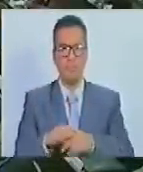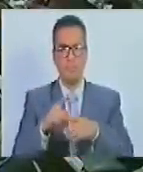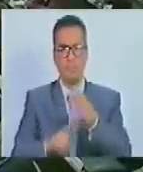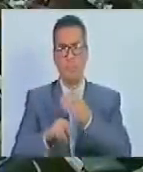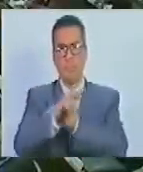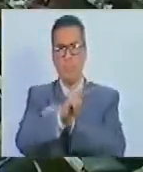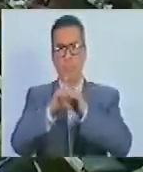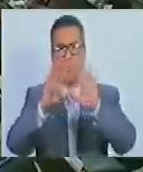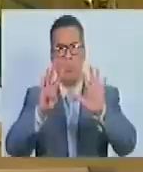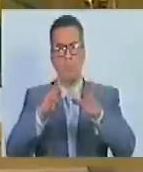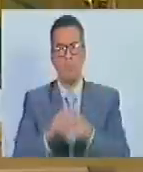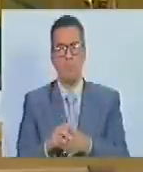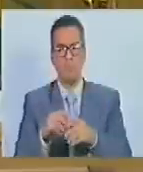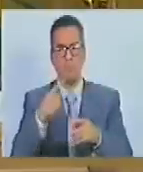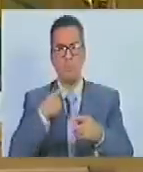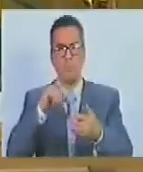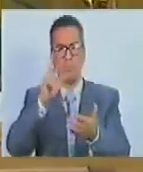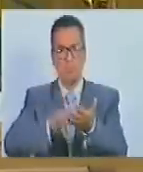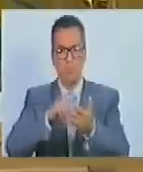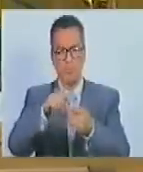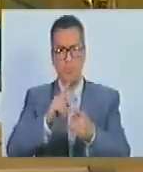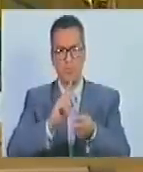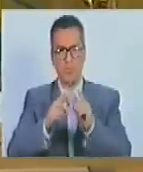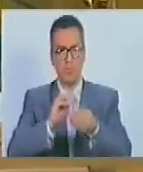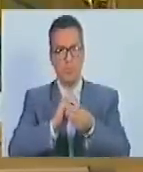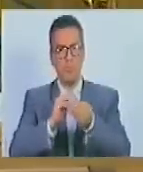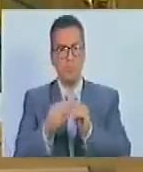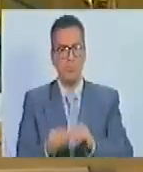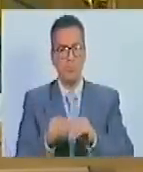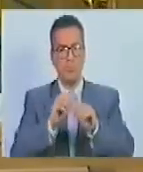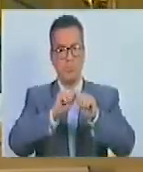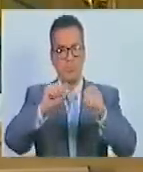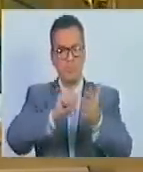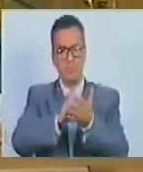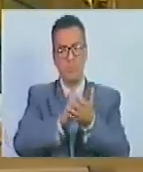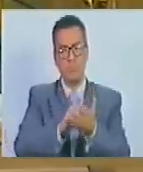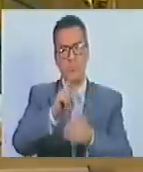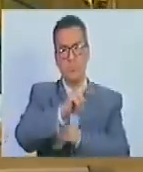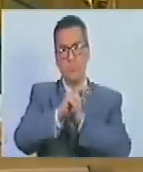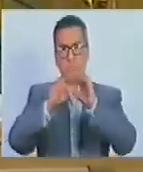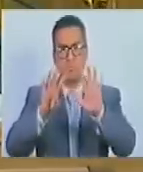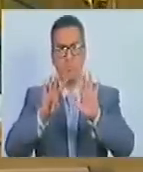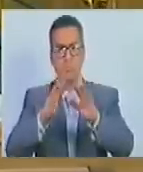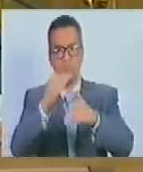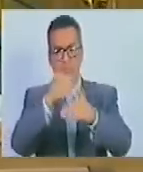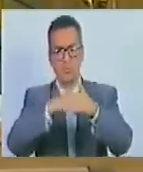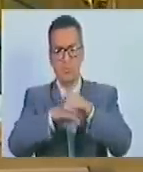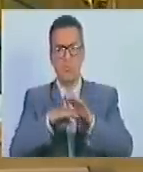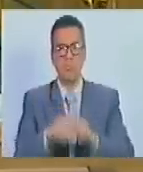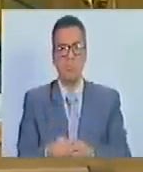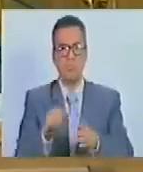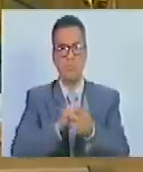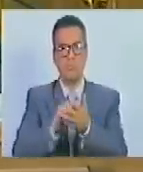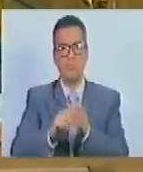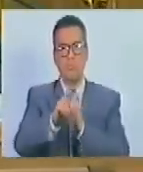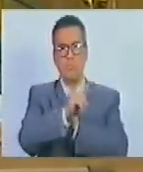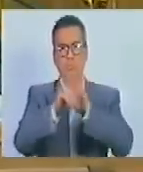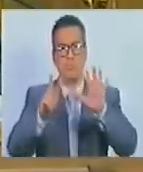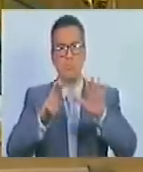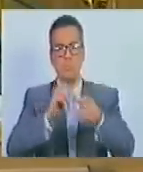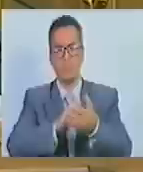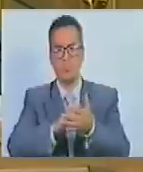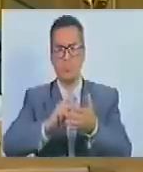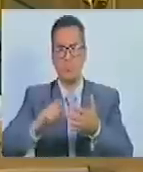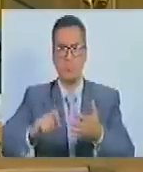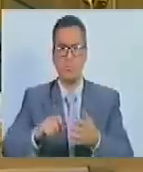29. Se propone aprobar con modificación el contenido del artículo 29 que pasa a ser el artículo 27 quedando